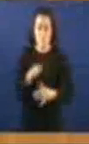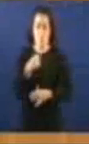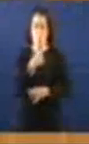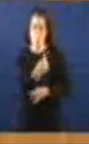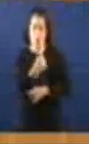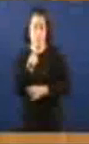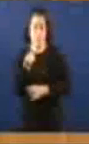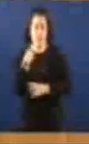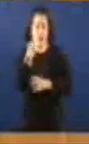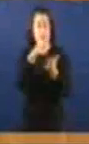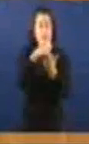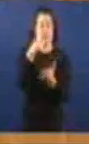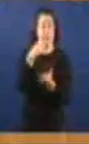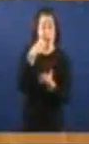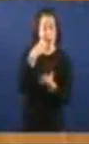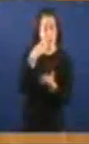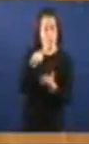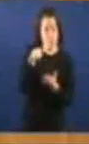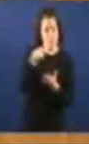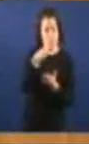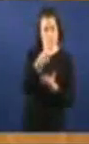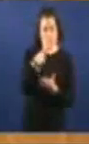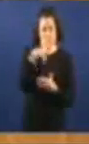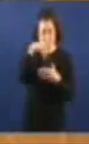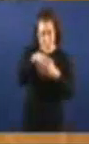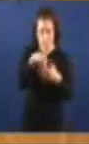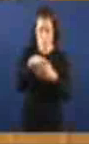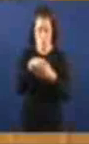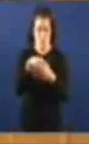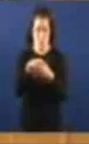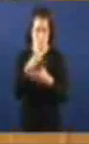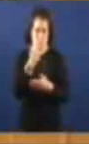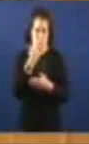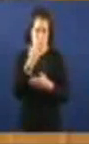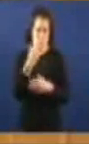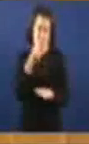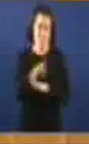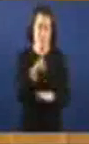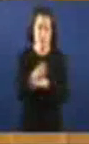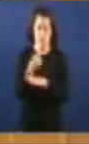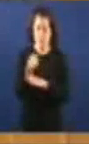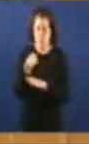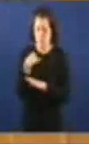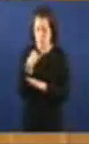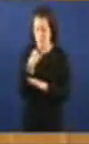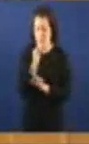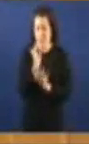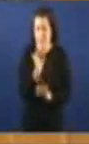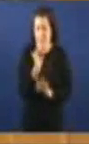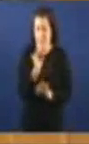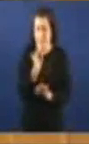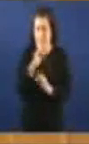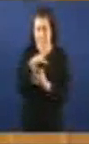entidades financieras implicadas neste fraude Nesta estafa, neste saqueo Neste crime social e económico